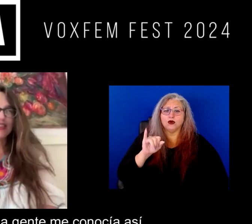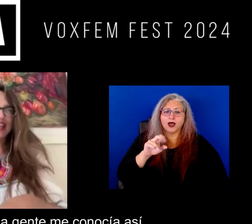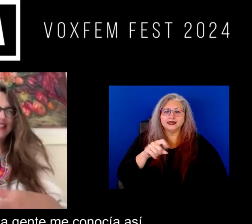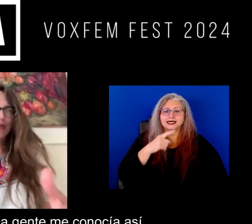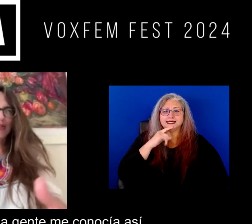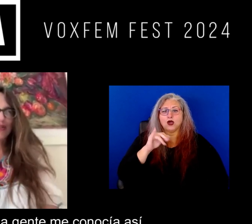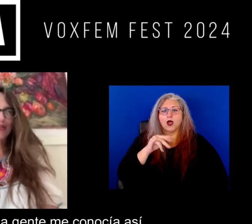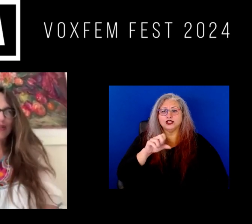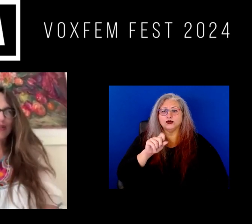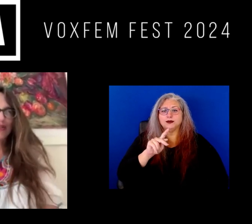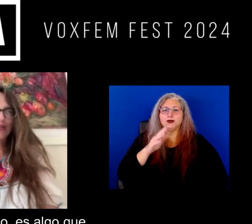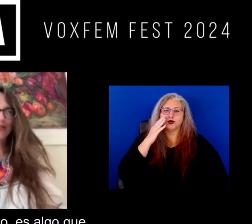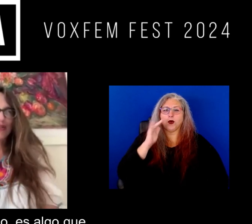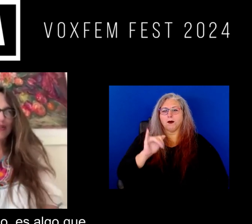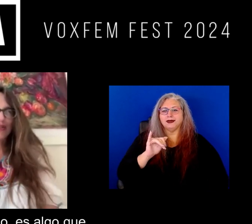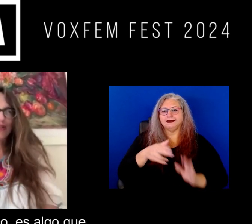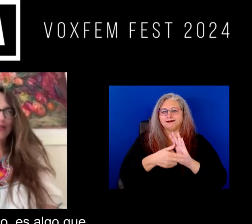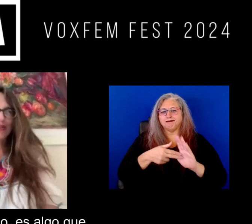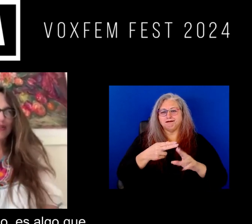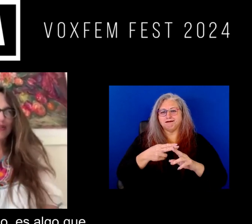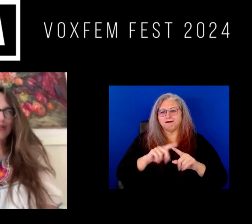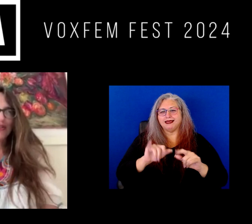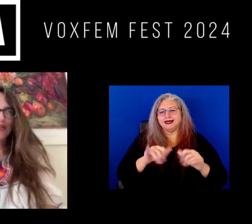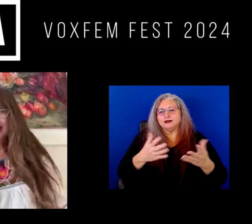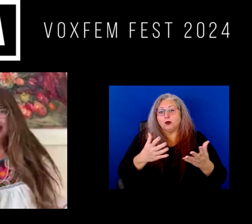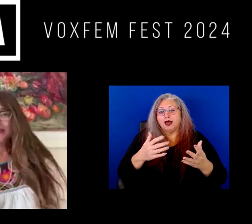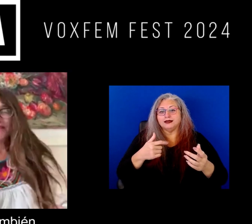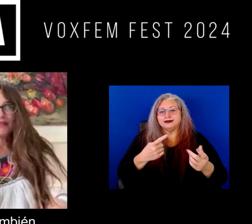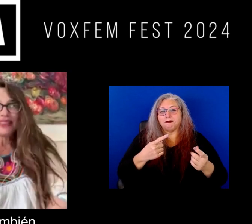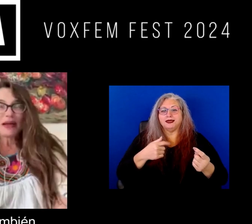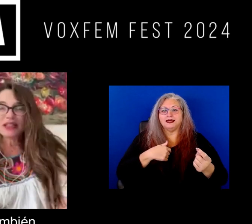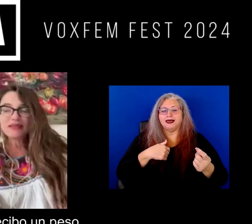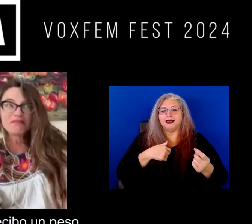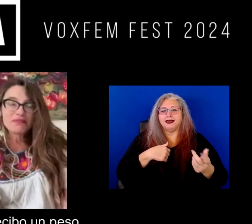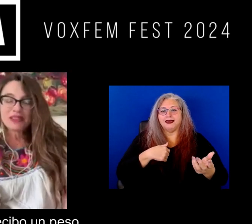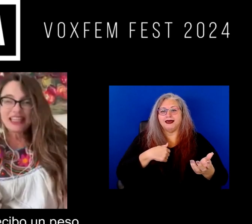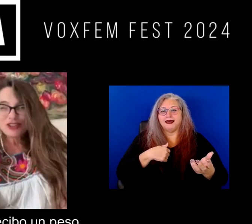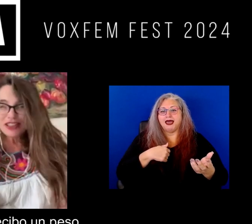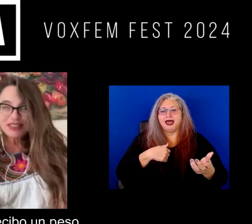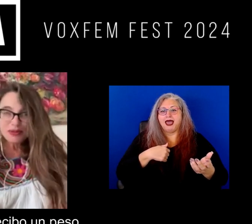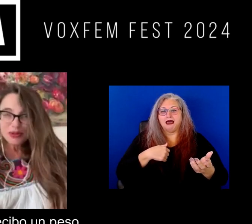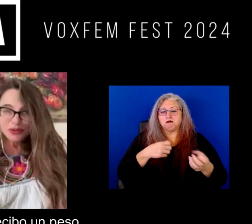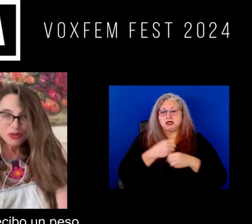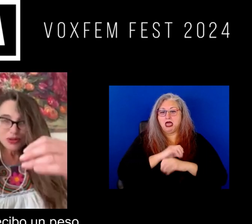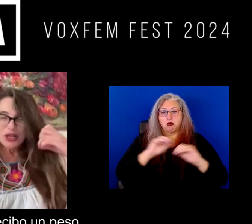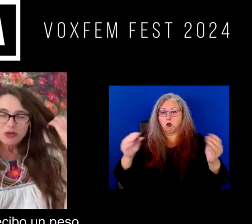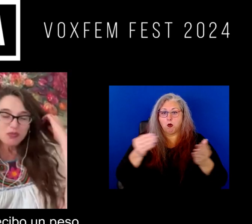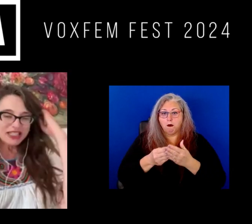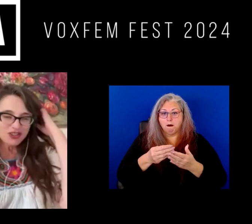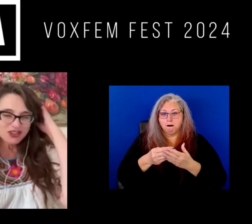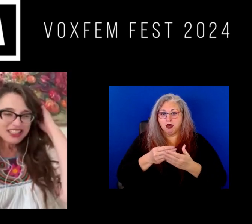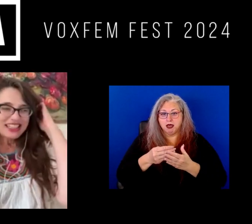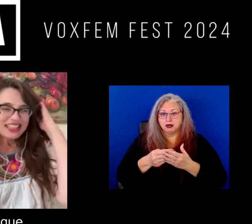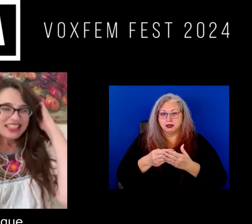Juaritos y la gente me conocía así y bueno pero bueno es algo que también que no recibo un